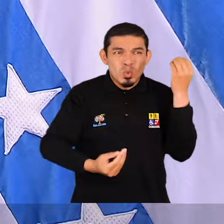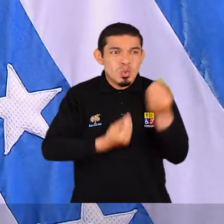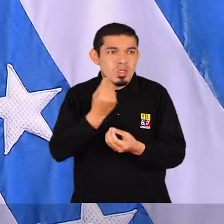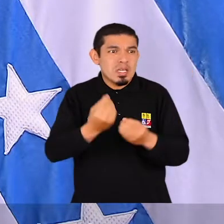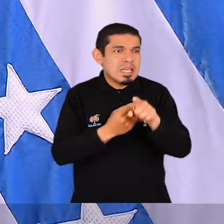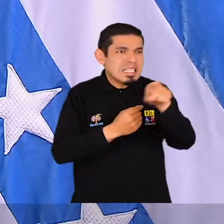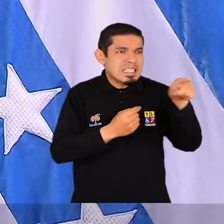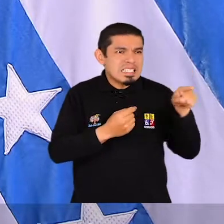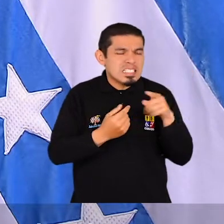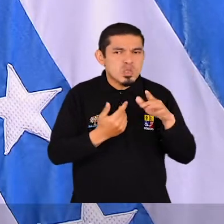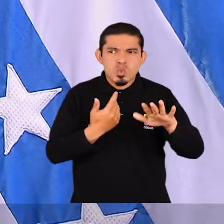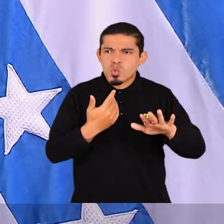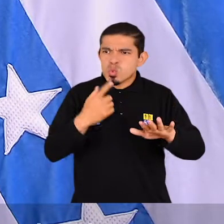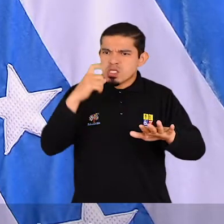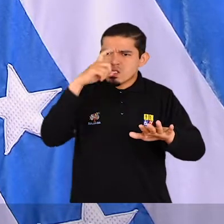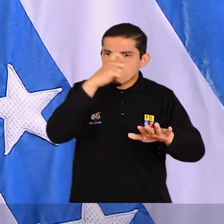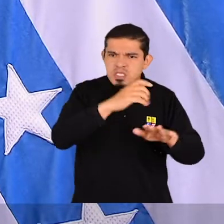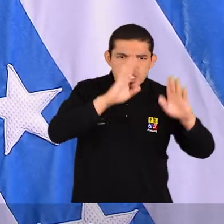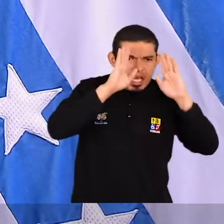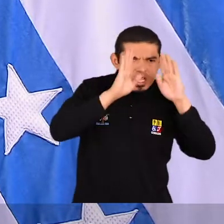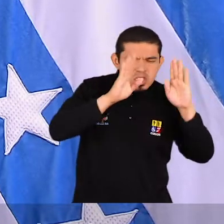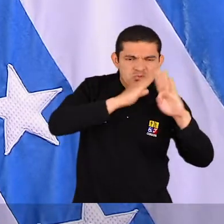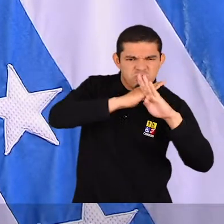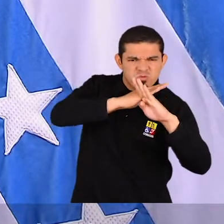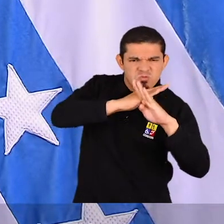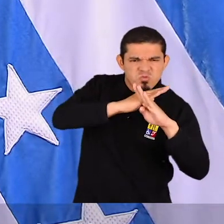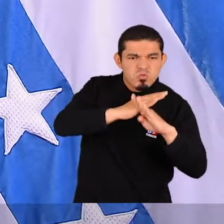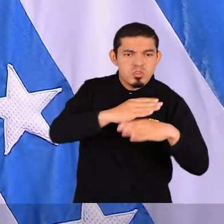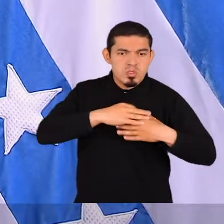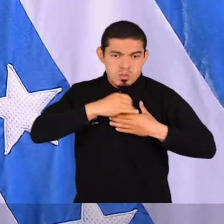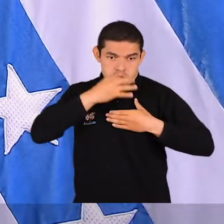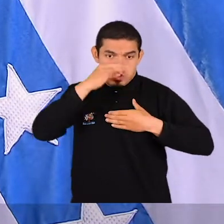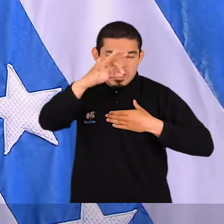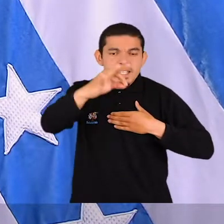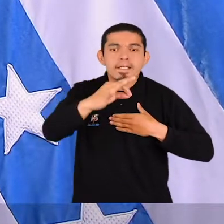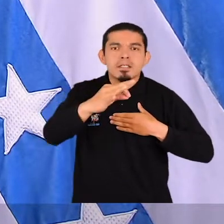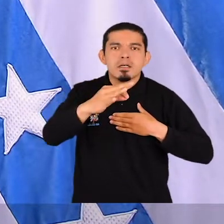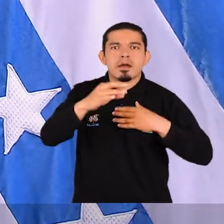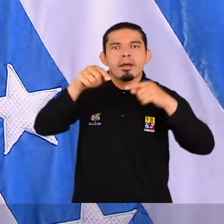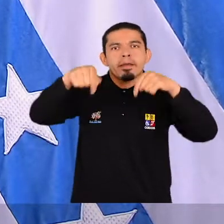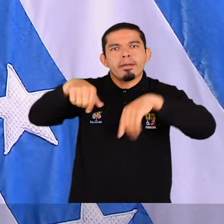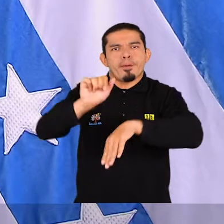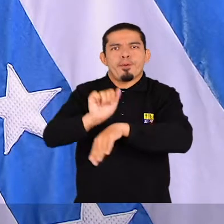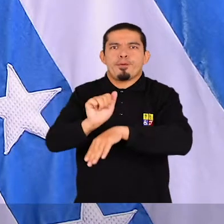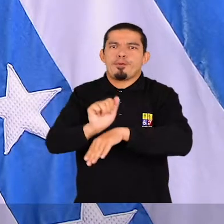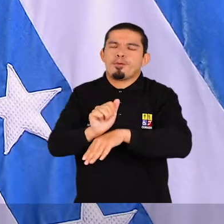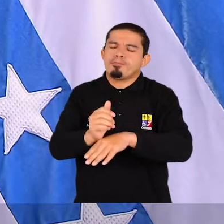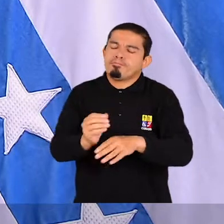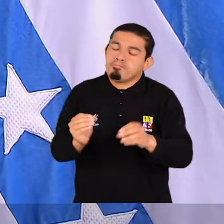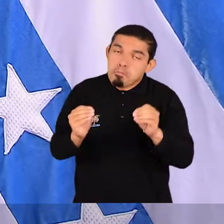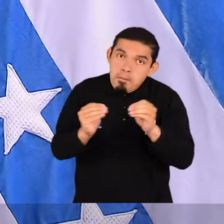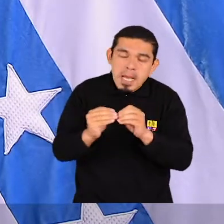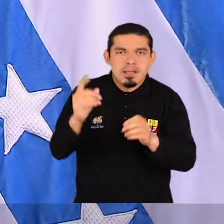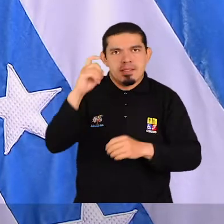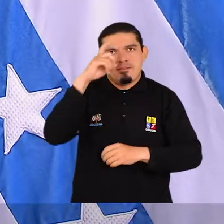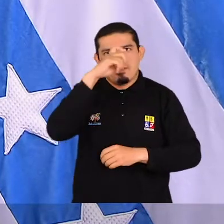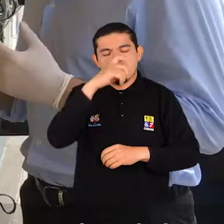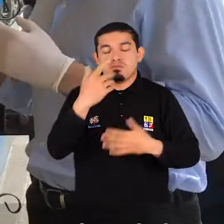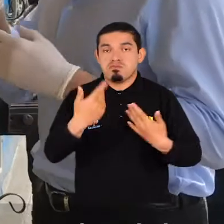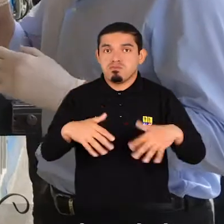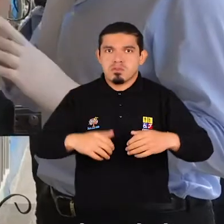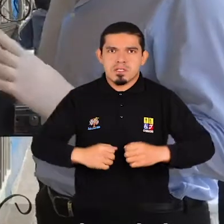allá han tenido severas dificultades para contener al COVID-19, entendamos que para nosotros tampoco está siendo una tarea fácil.